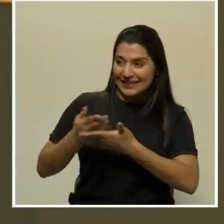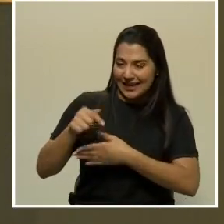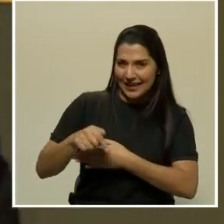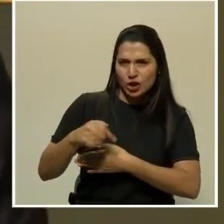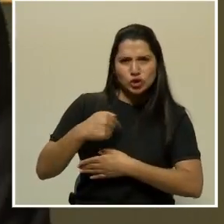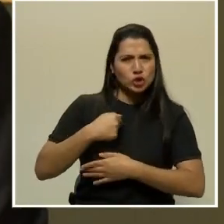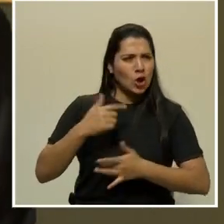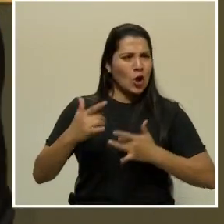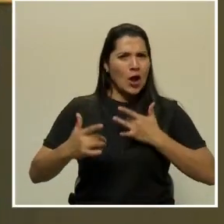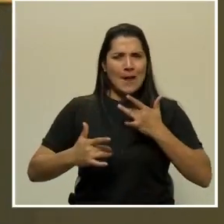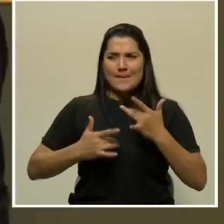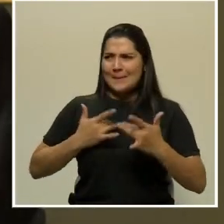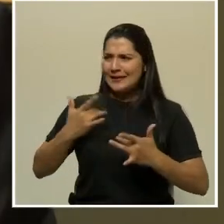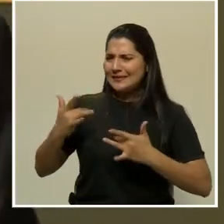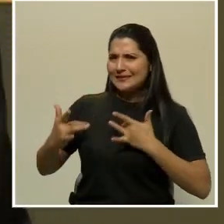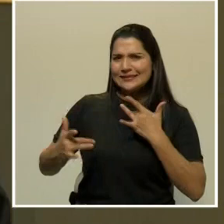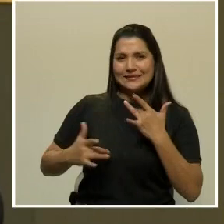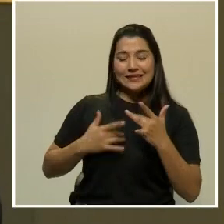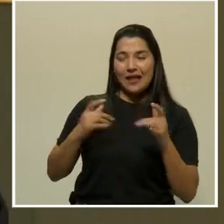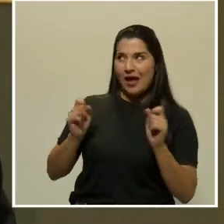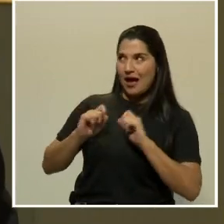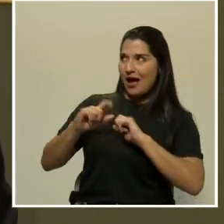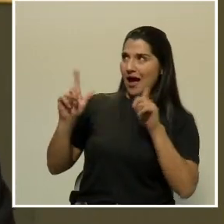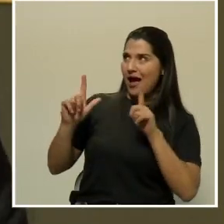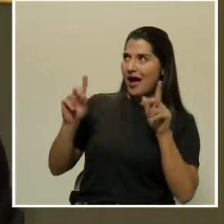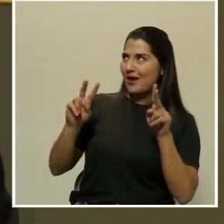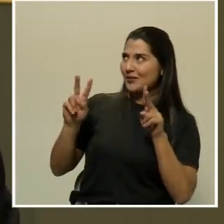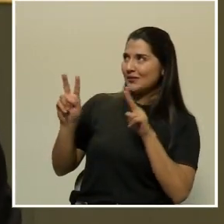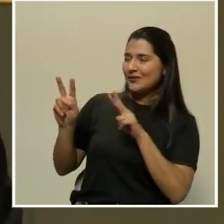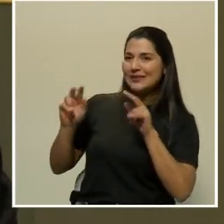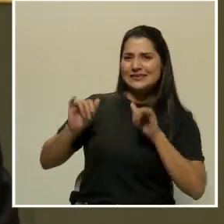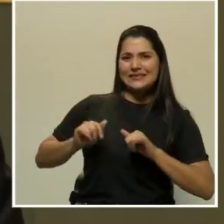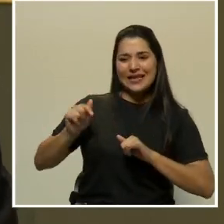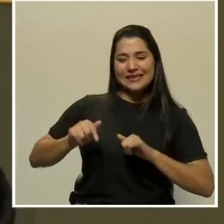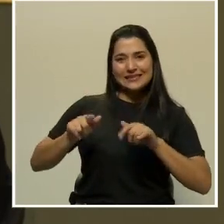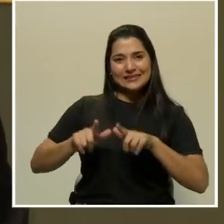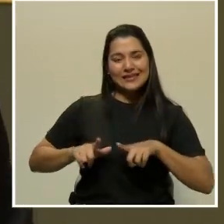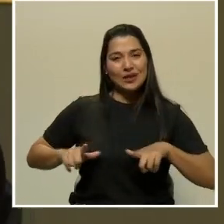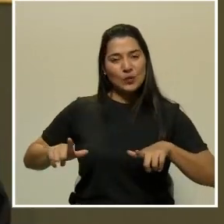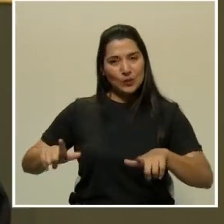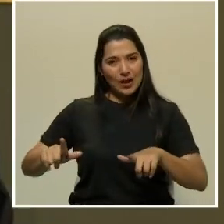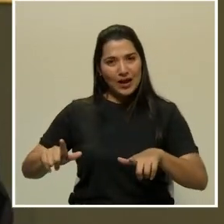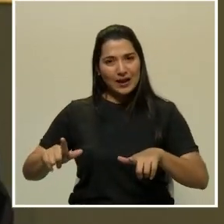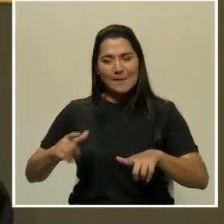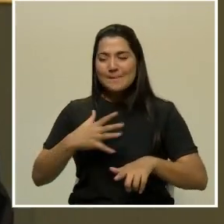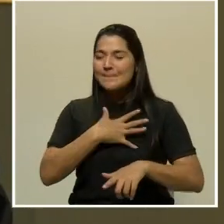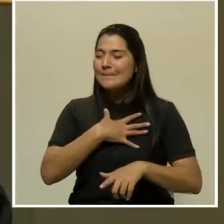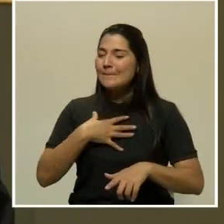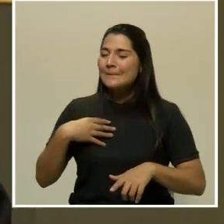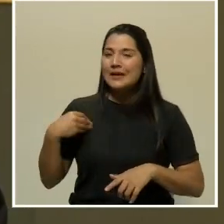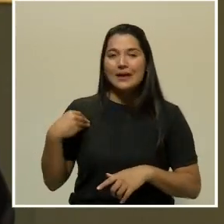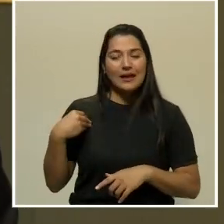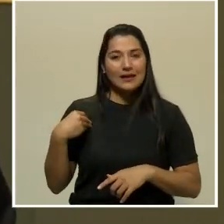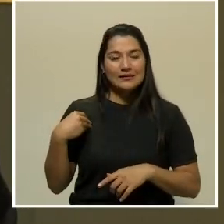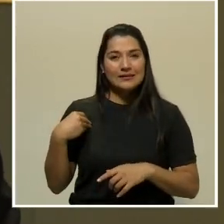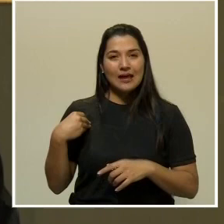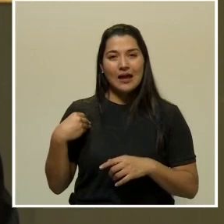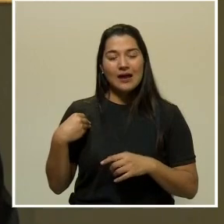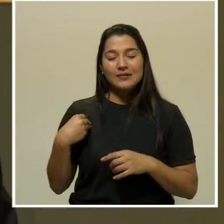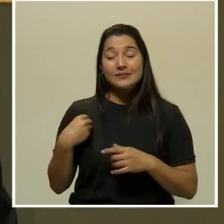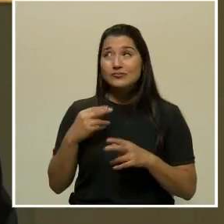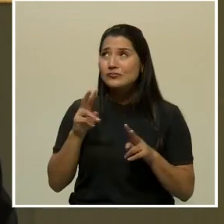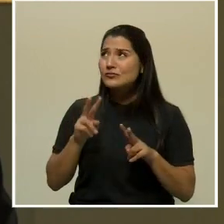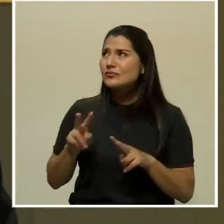estoy completamente deslumbrado de estar en este escenario. Me encanta, me encanta. Es